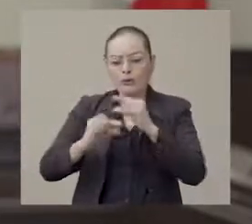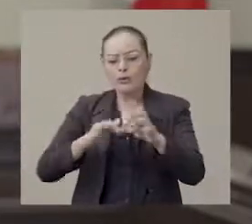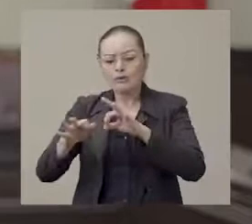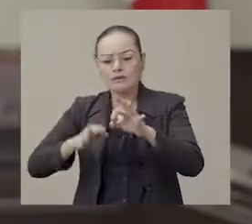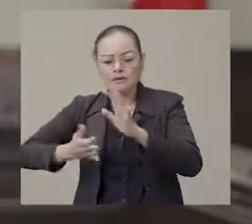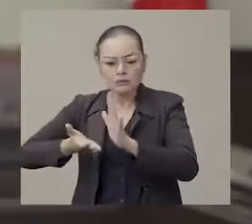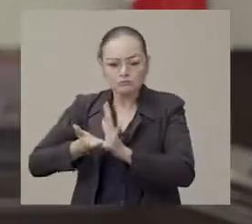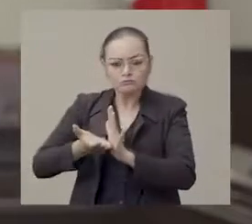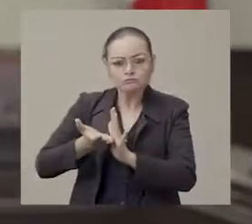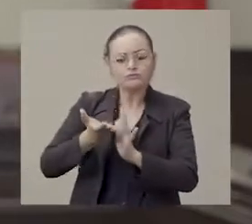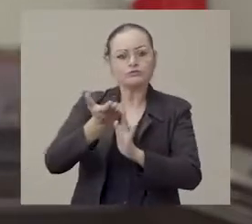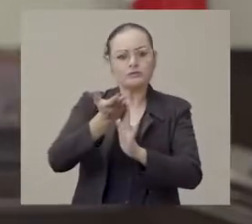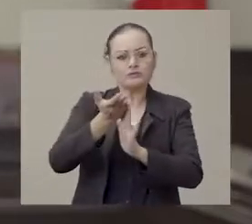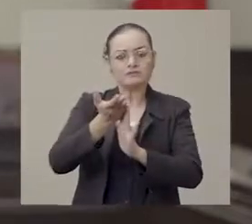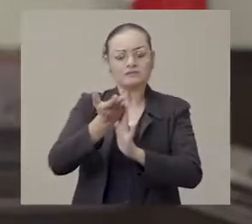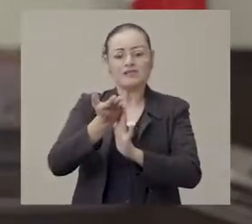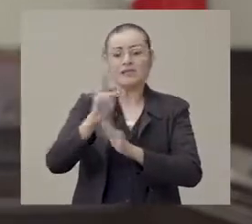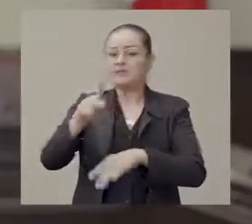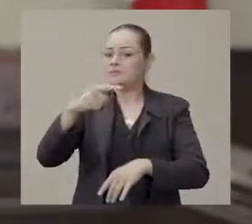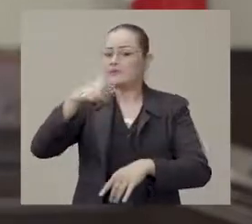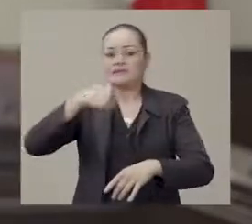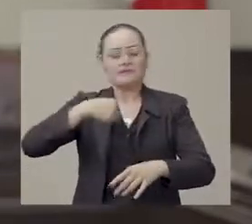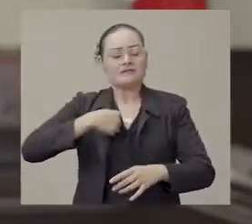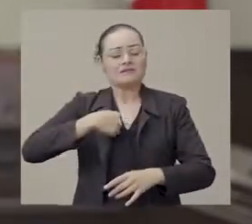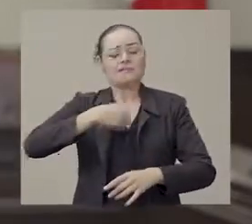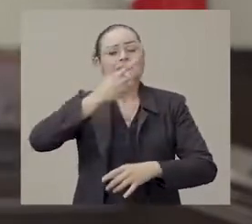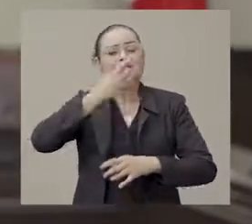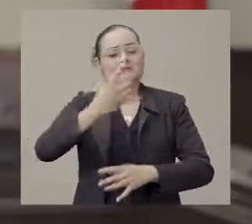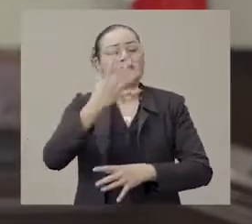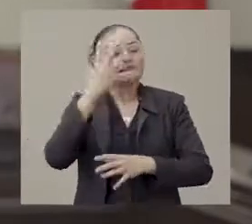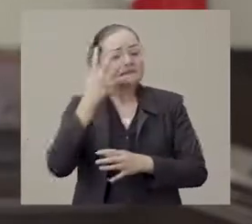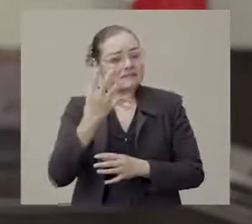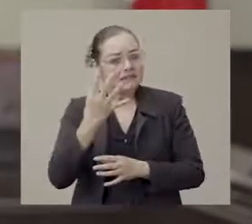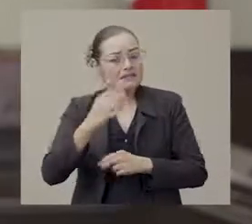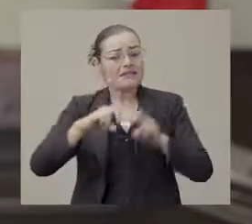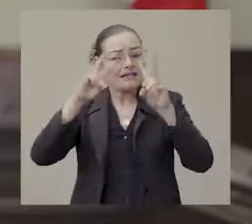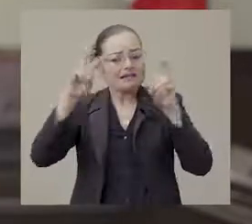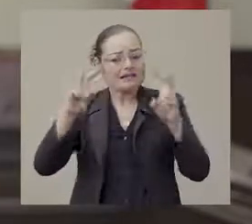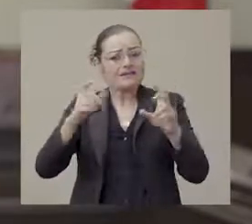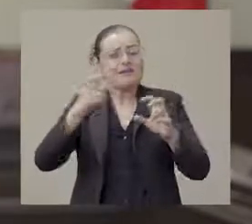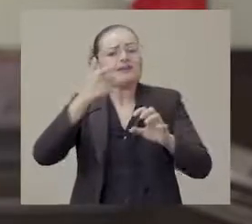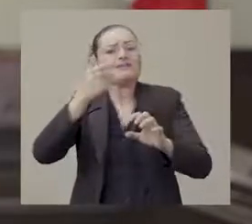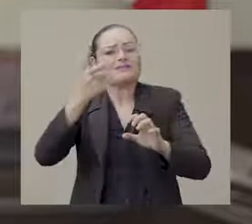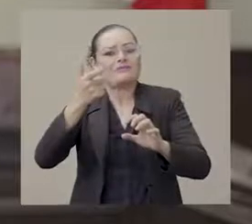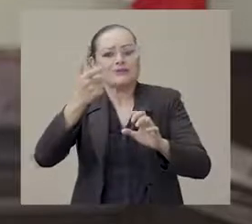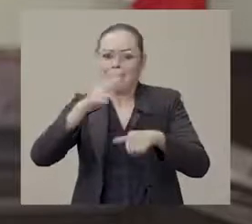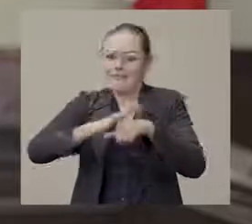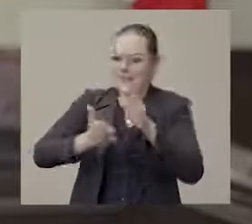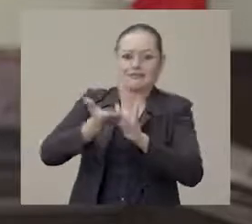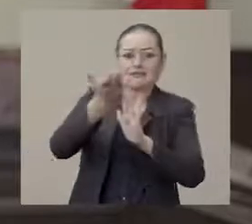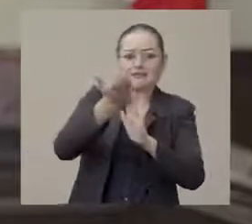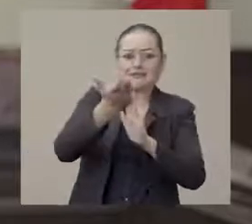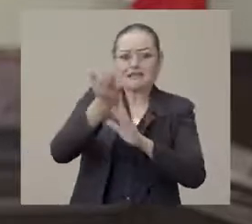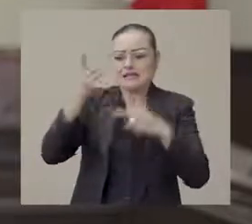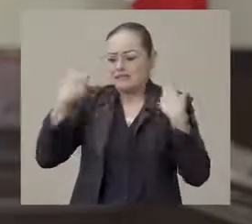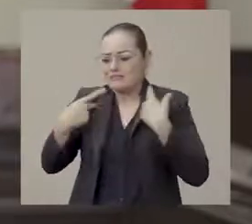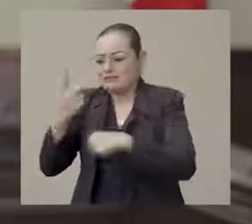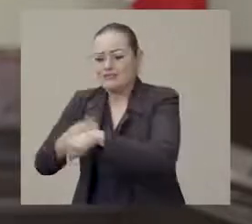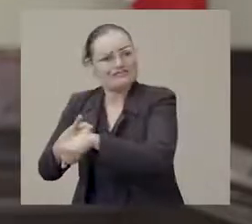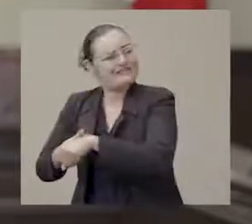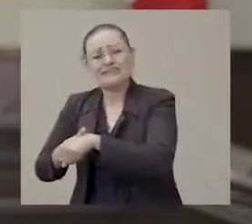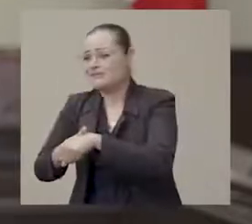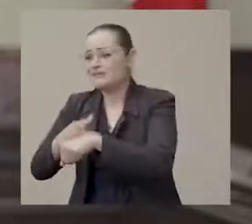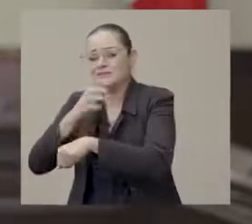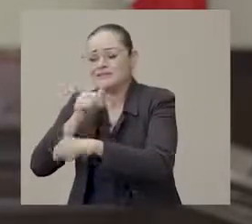recuperación. No obstante, soy muy enfático. La economía no puede crecer a costa de la salud de las